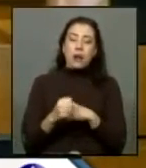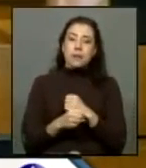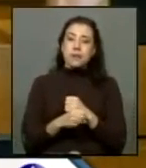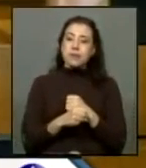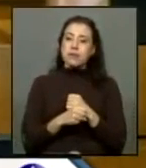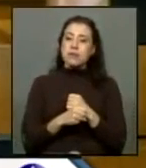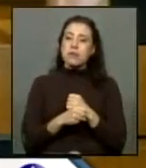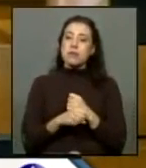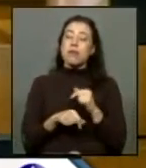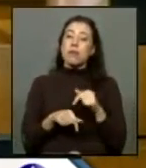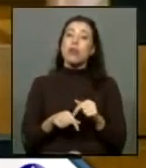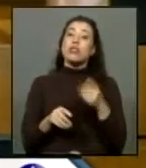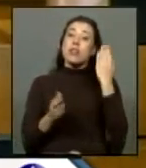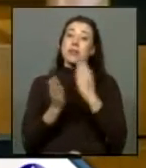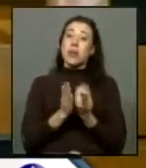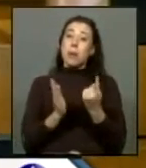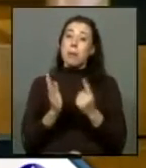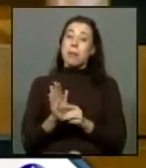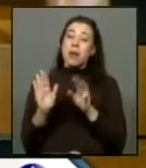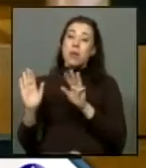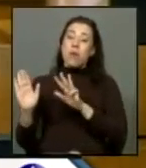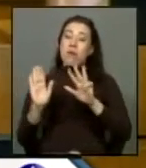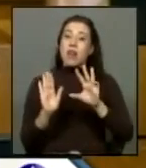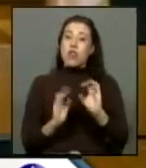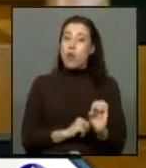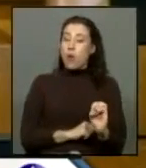porque esto viene desde el año 1990